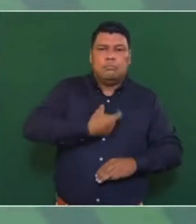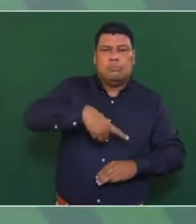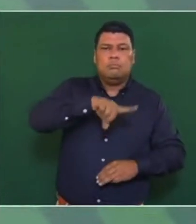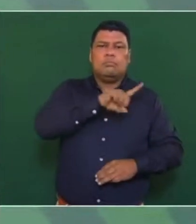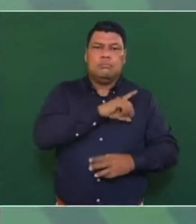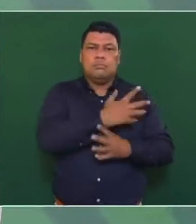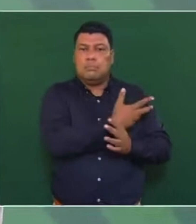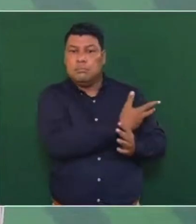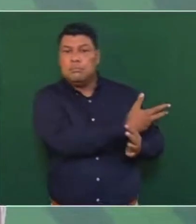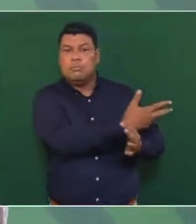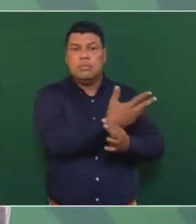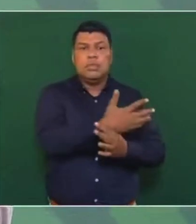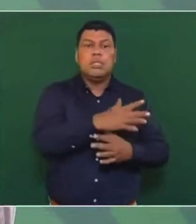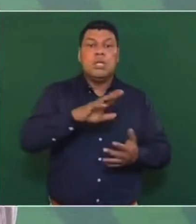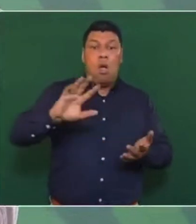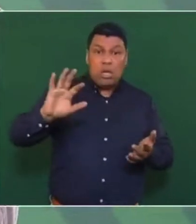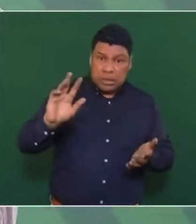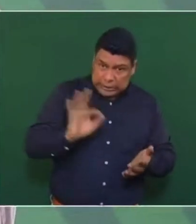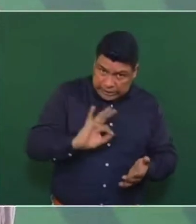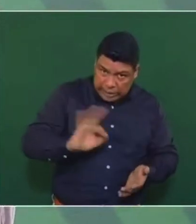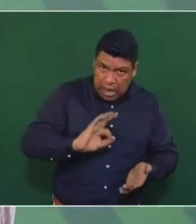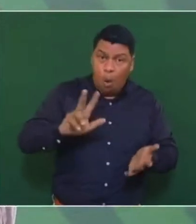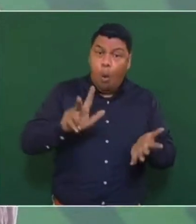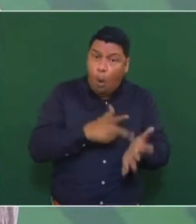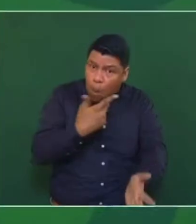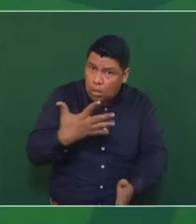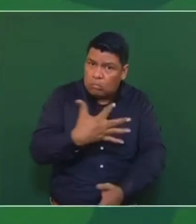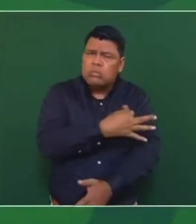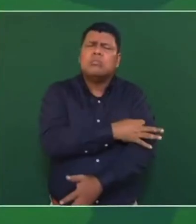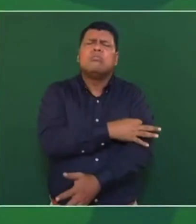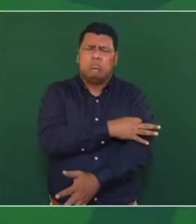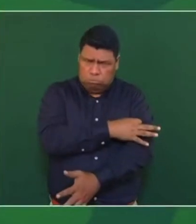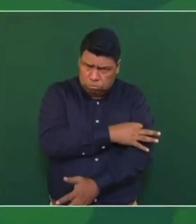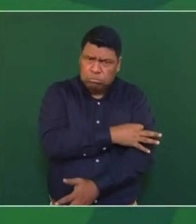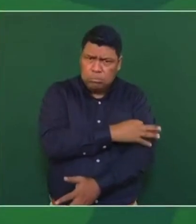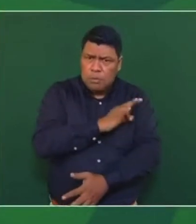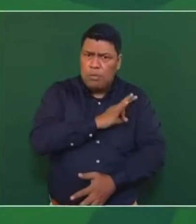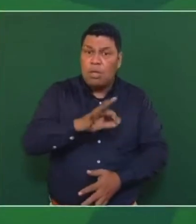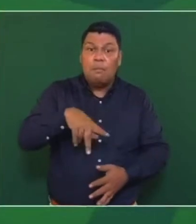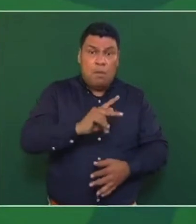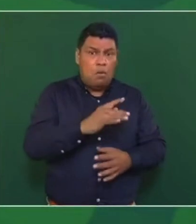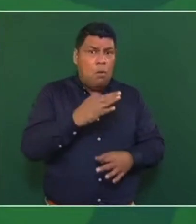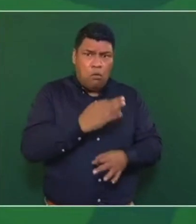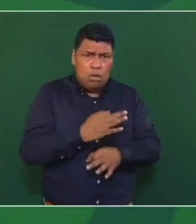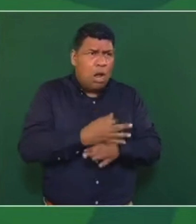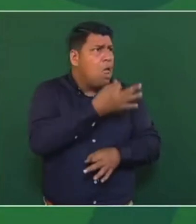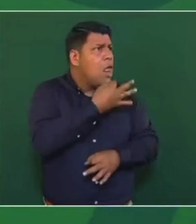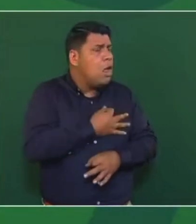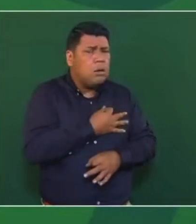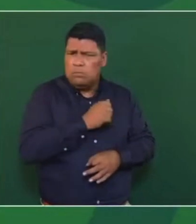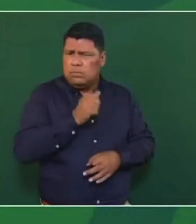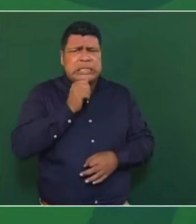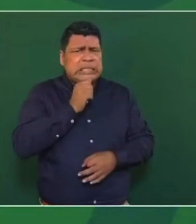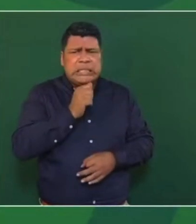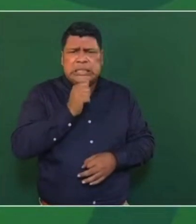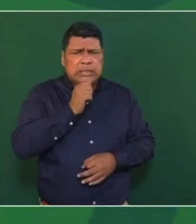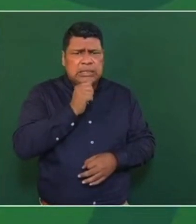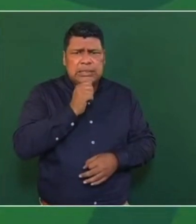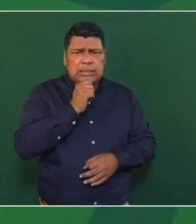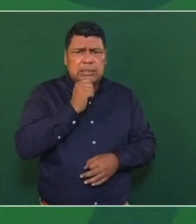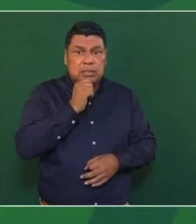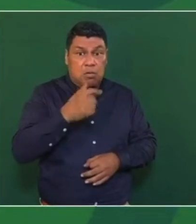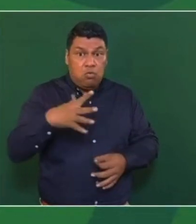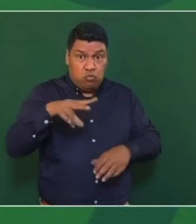necesario reforzar, lo haríamos, pero hasta ahora no, lo